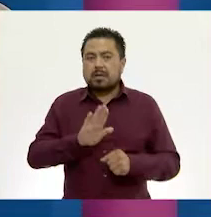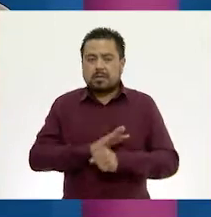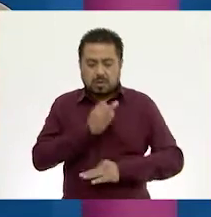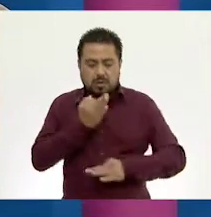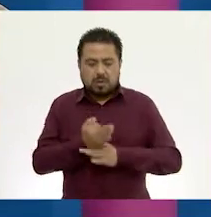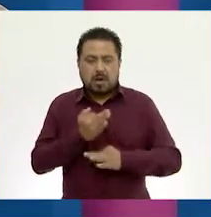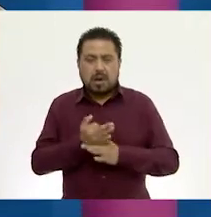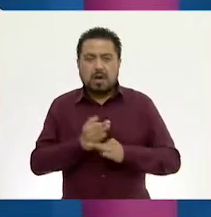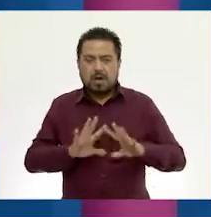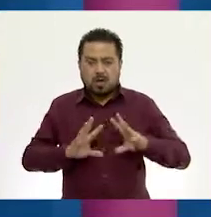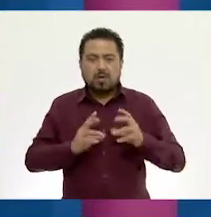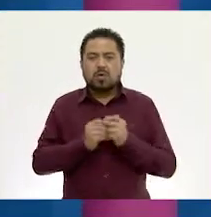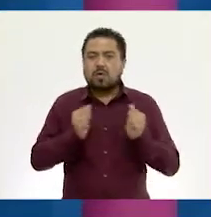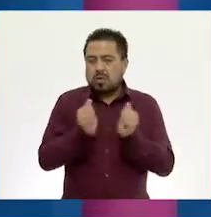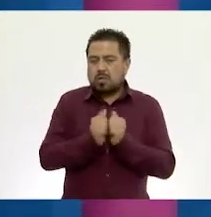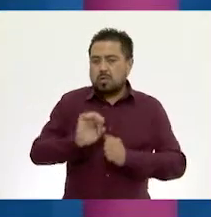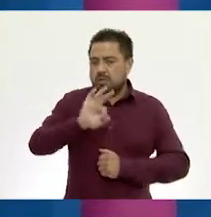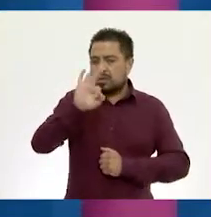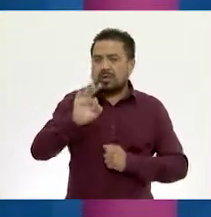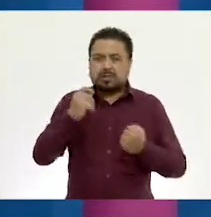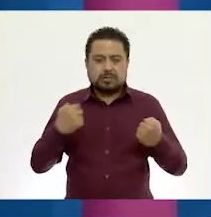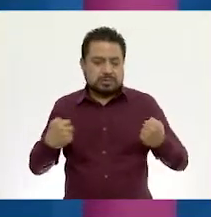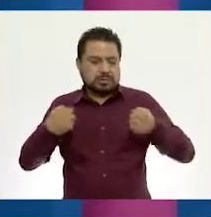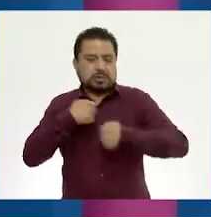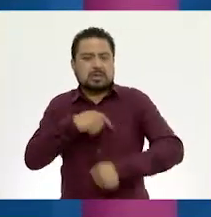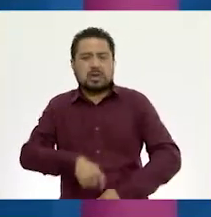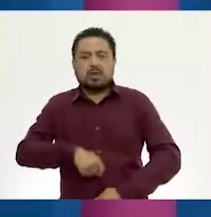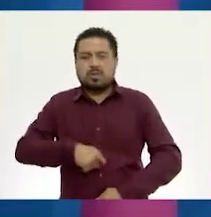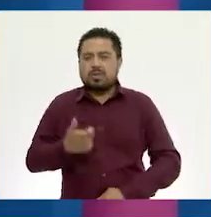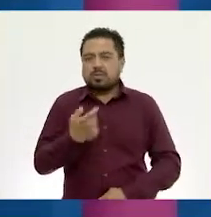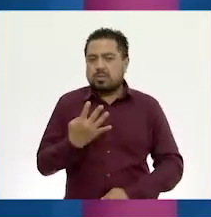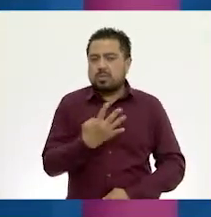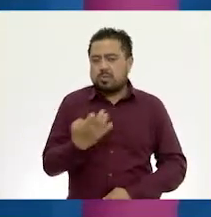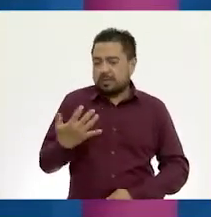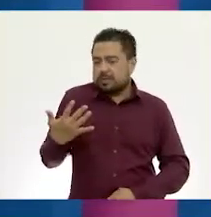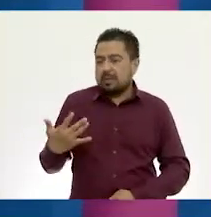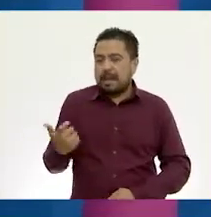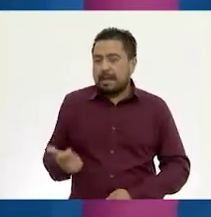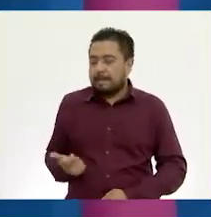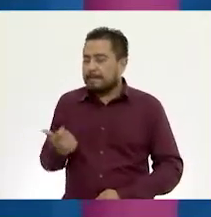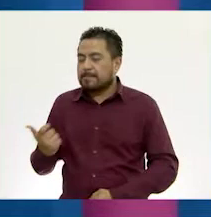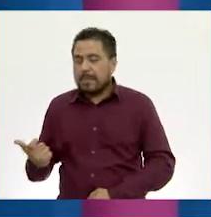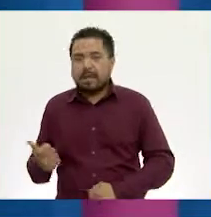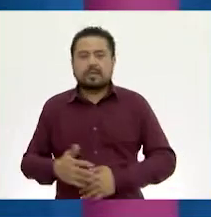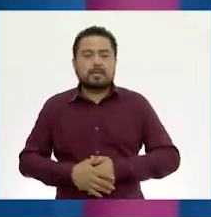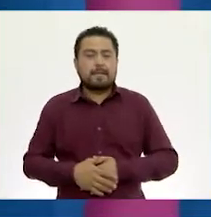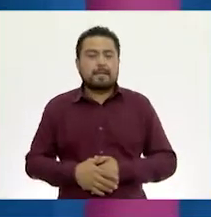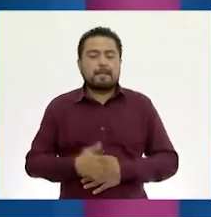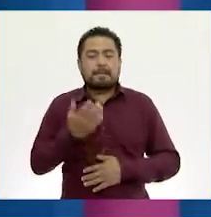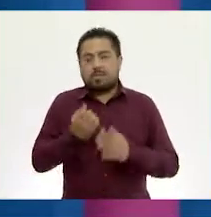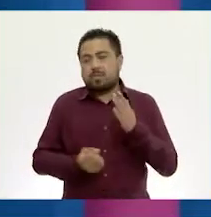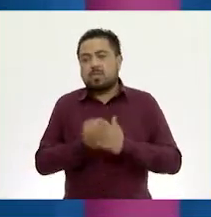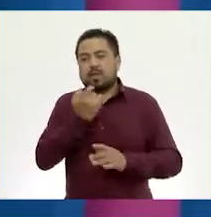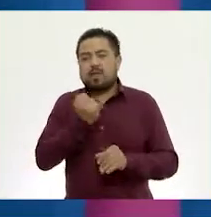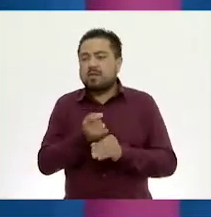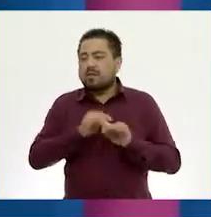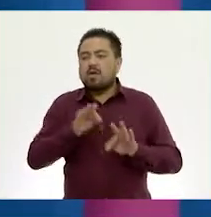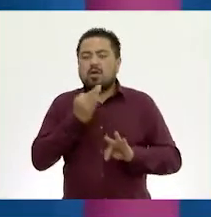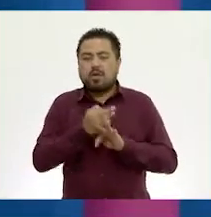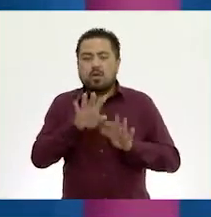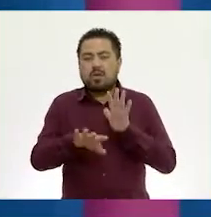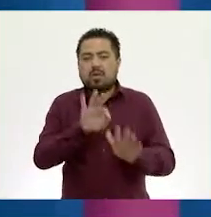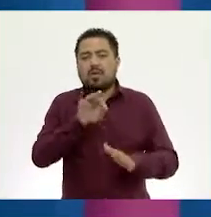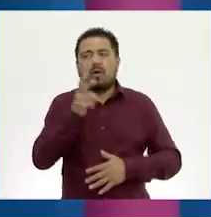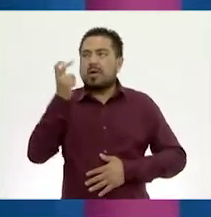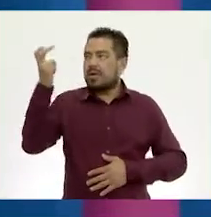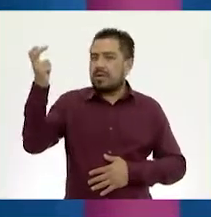tenemos el precio con descuento de la chamarra, que es ese de 405 pesos. Y este nuevo dato que acabamos de encontrar.